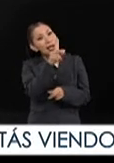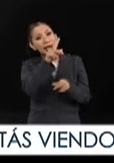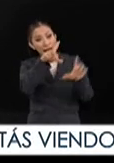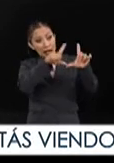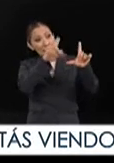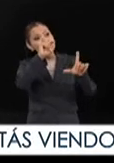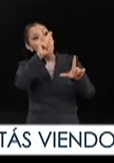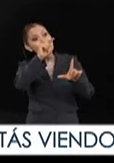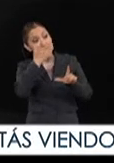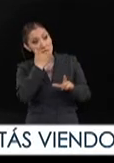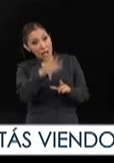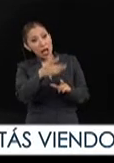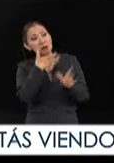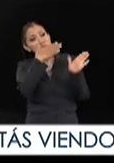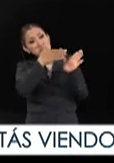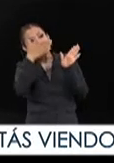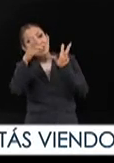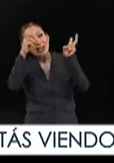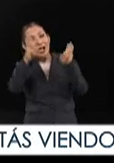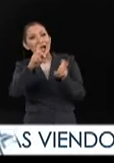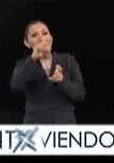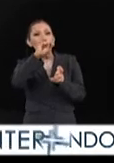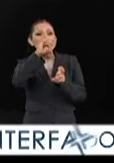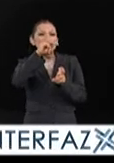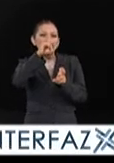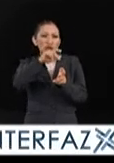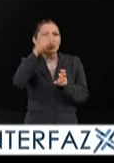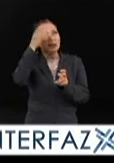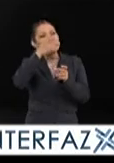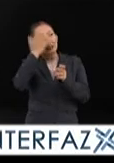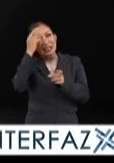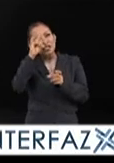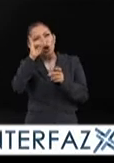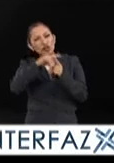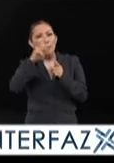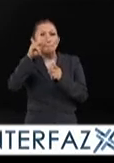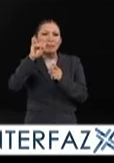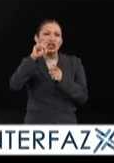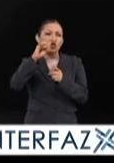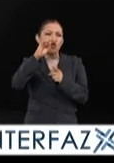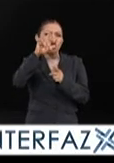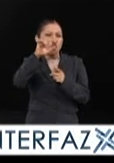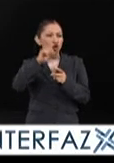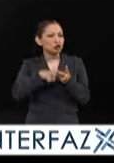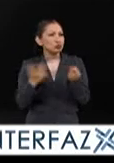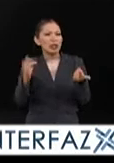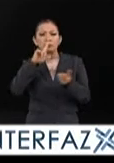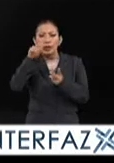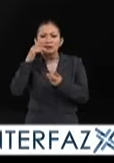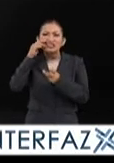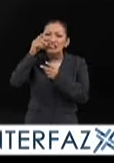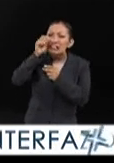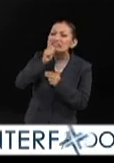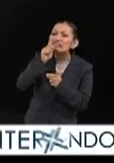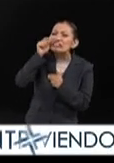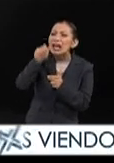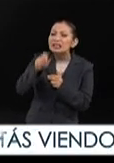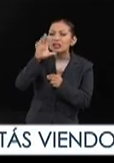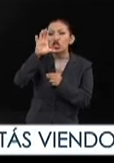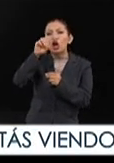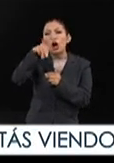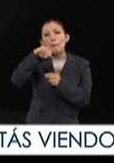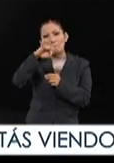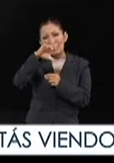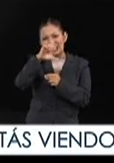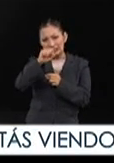televisión con buenos programas. Recuerdo La Dimensión Desconocida, recuerdo Los Pitufos, recuerdo después haberme acercado a cómics